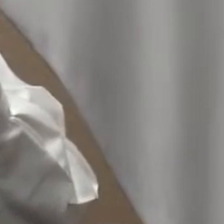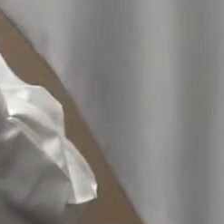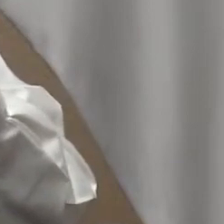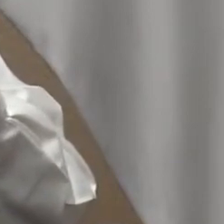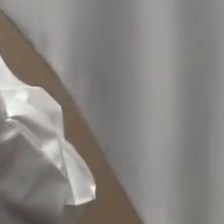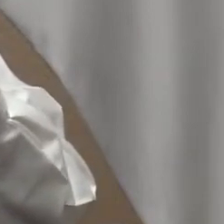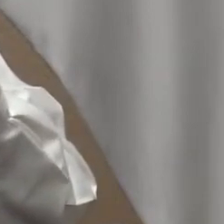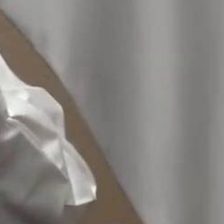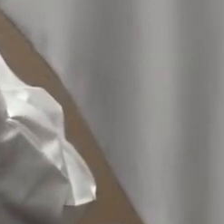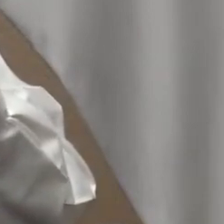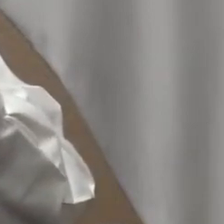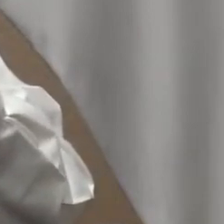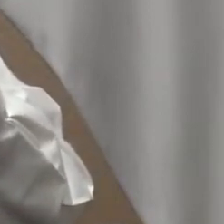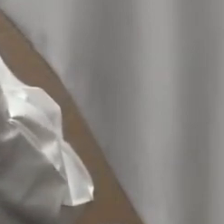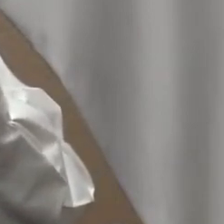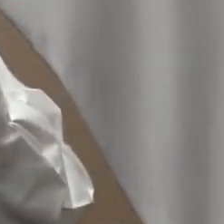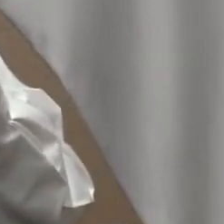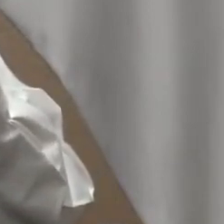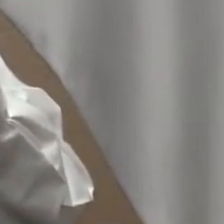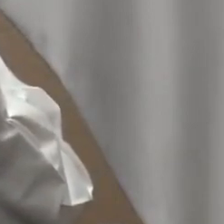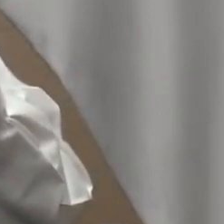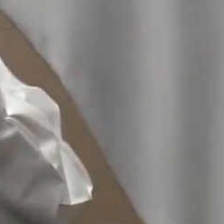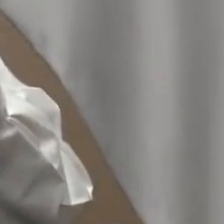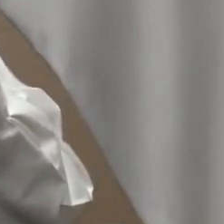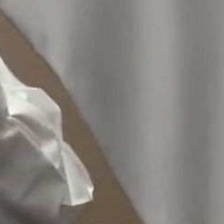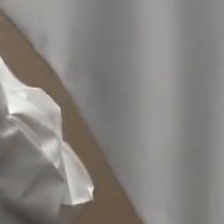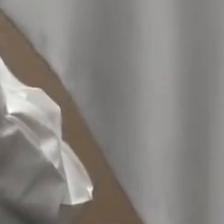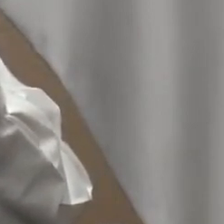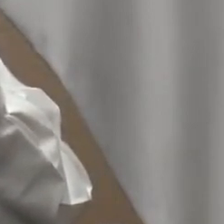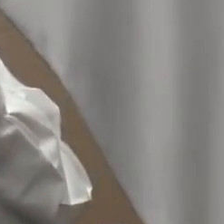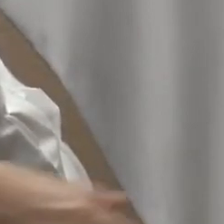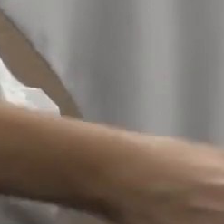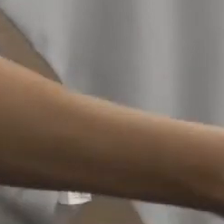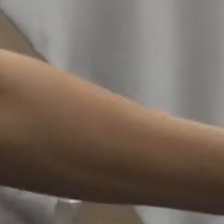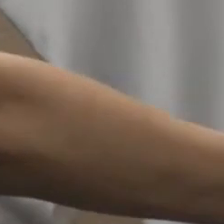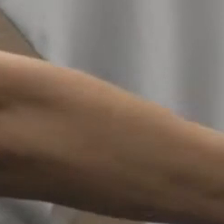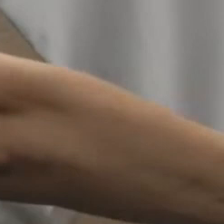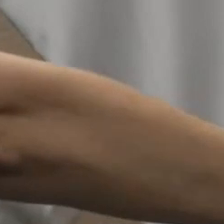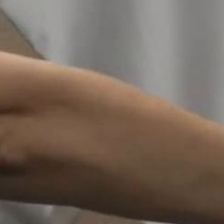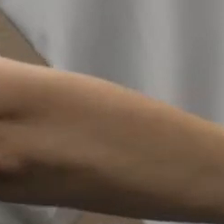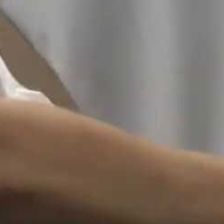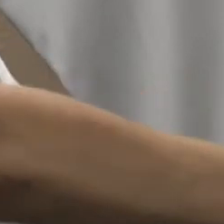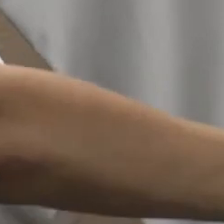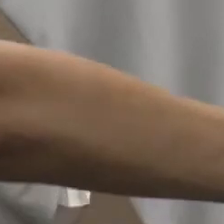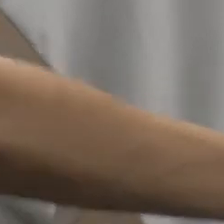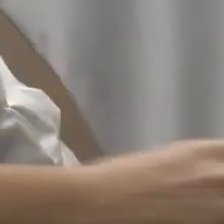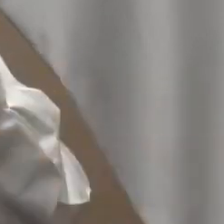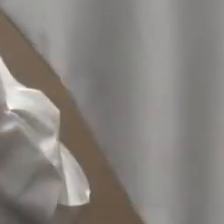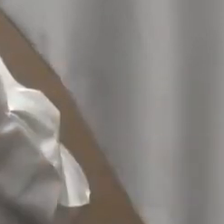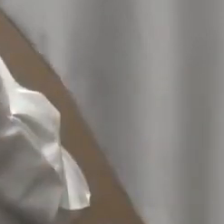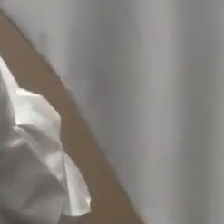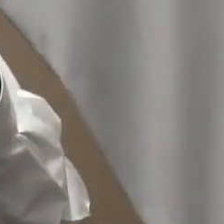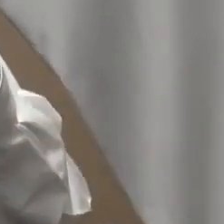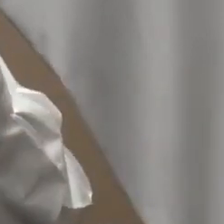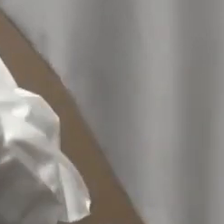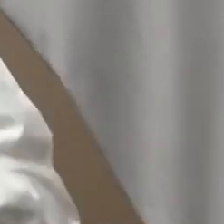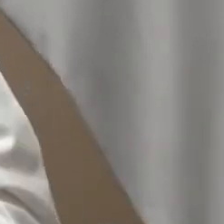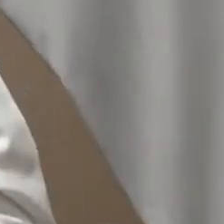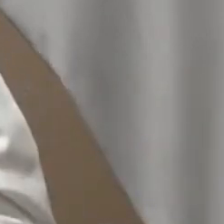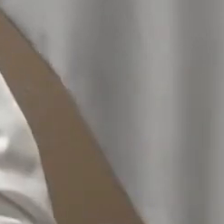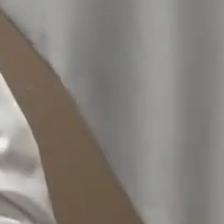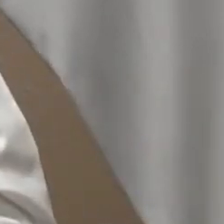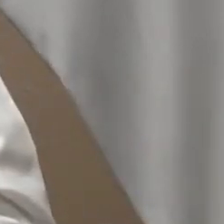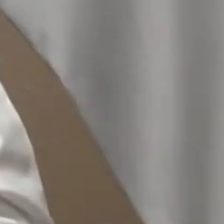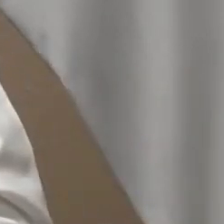11. ¿El domingo? 8. 8. Y hoy 12. Y hoy… 31. Y hoy 12,